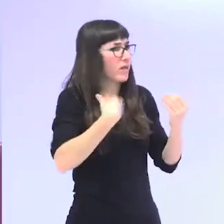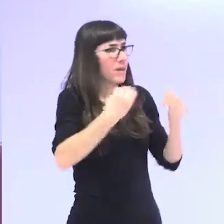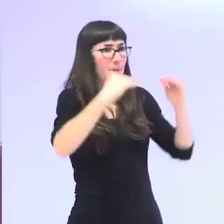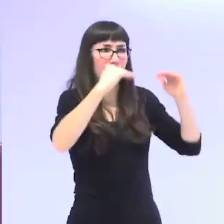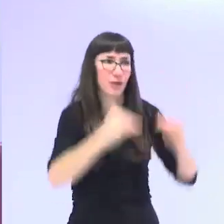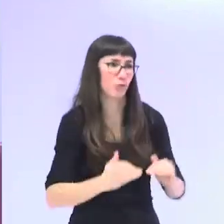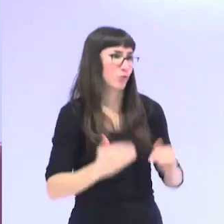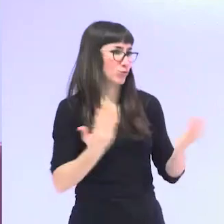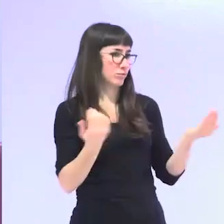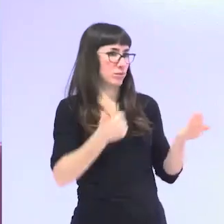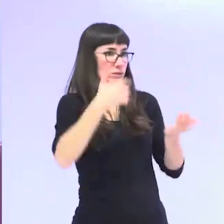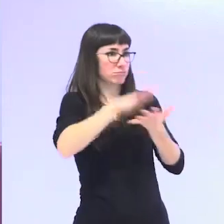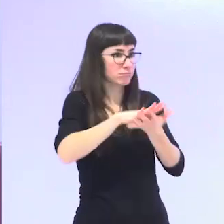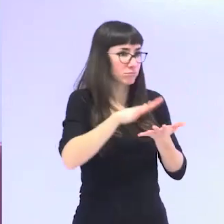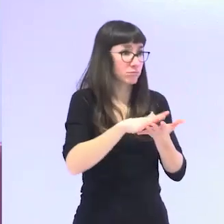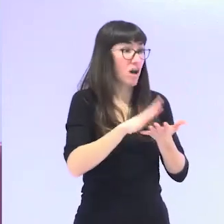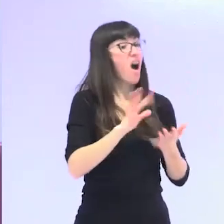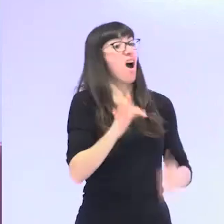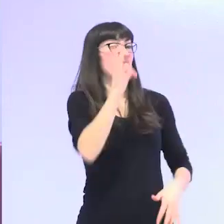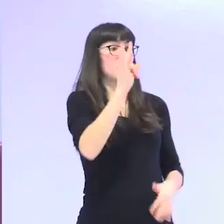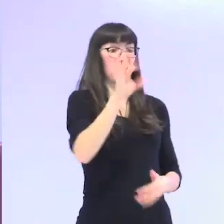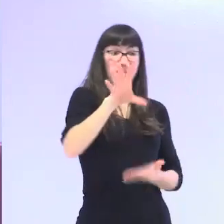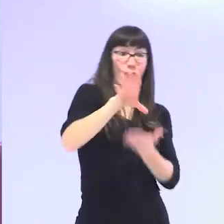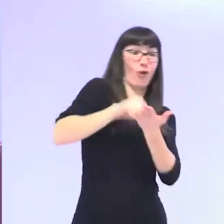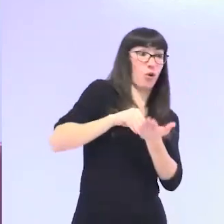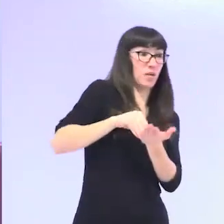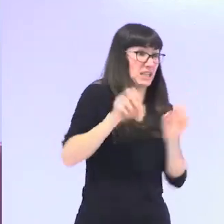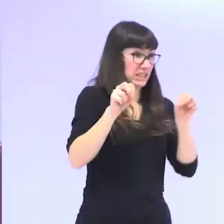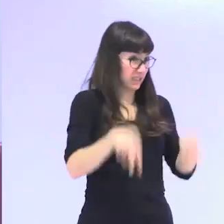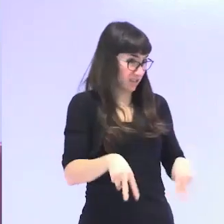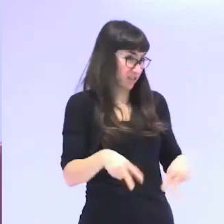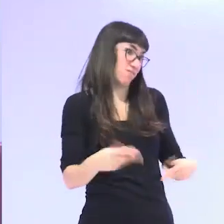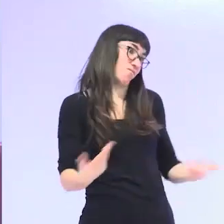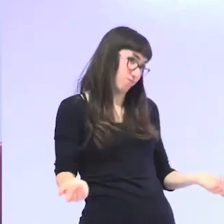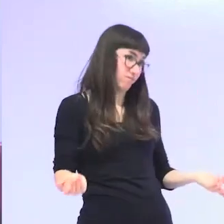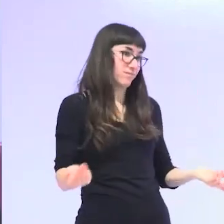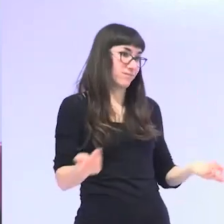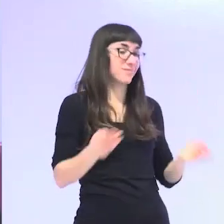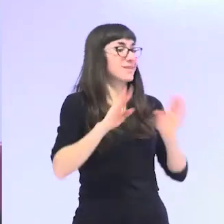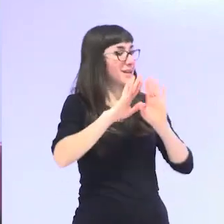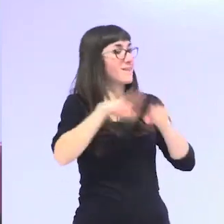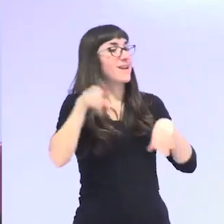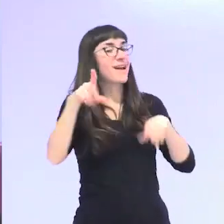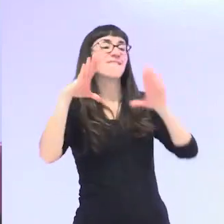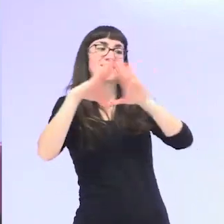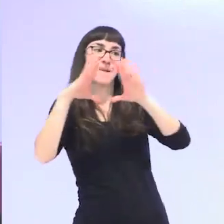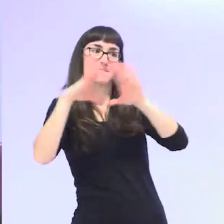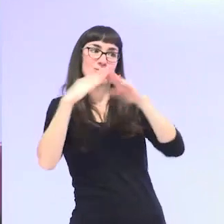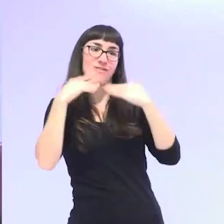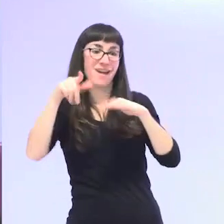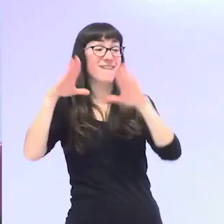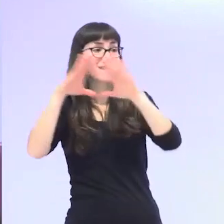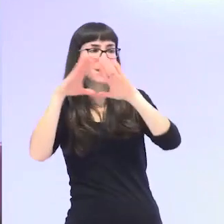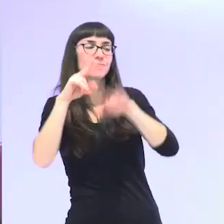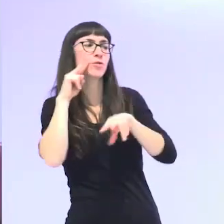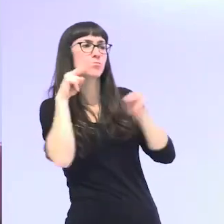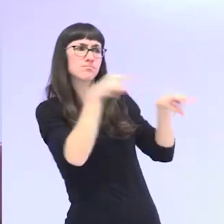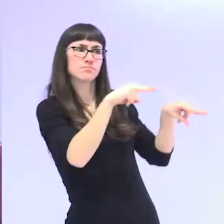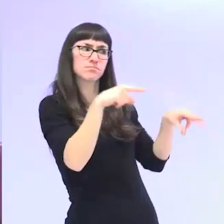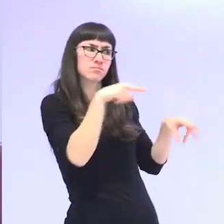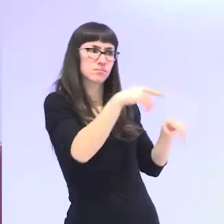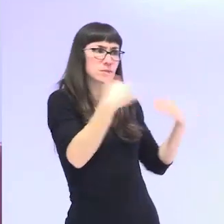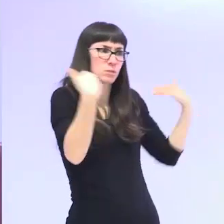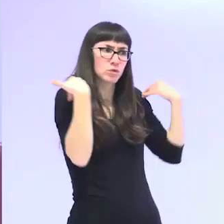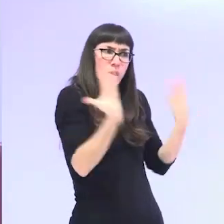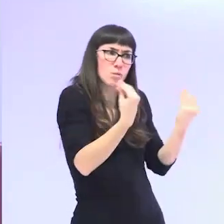y encima sin cobrar por ello por lo tanto esa es una de las cosas que desvila al feminismo ese ser seres para otros tiene